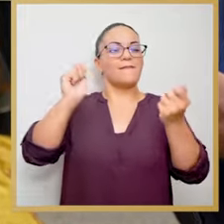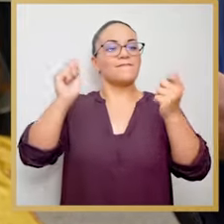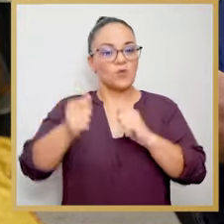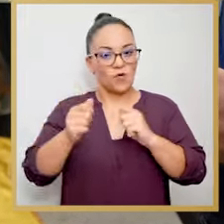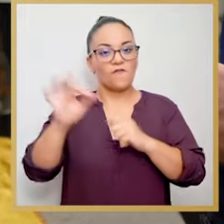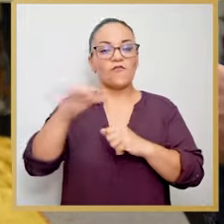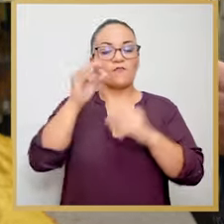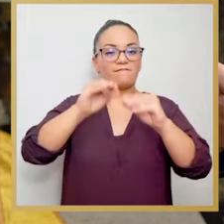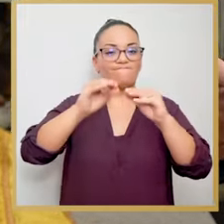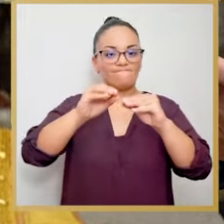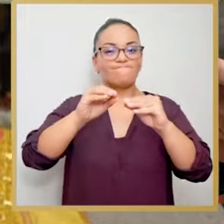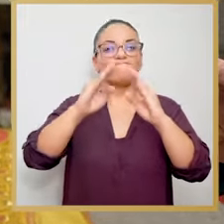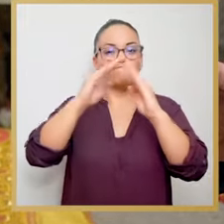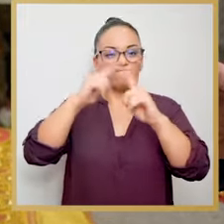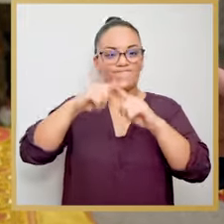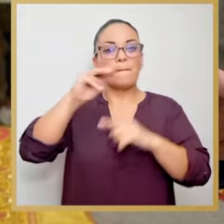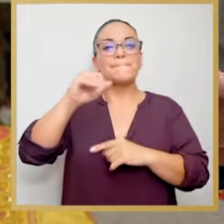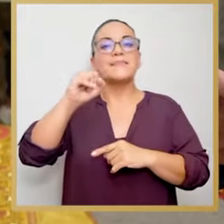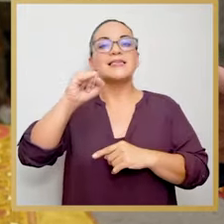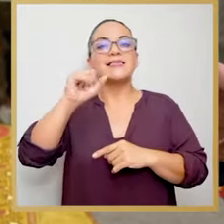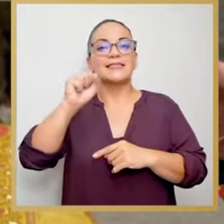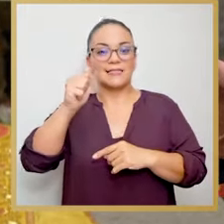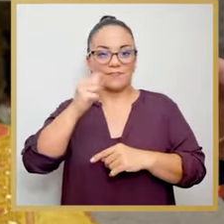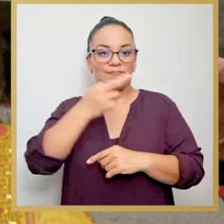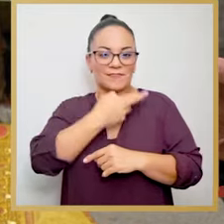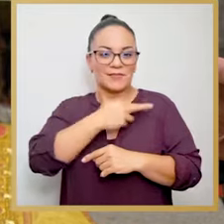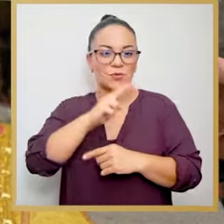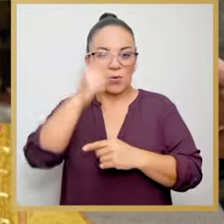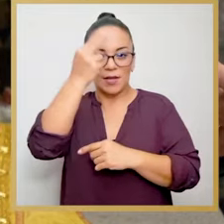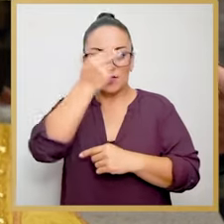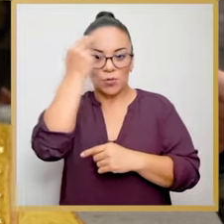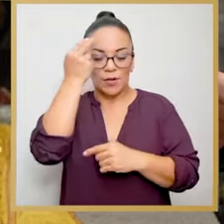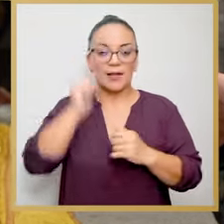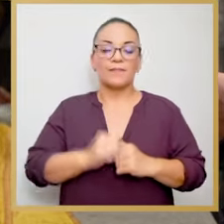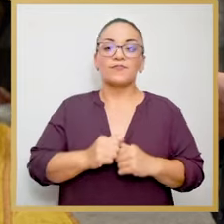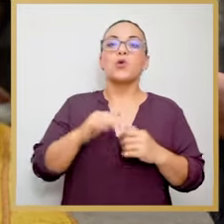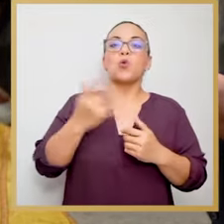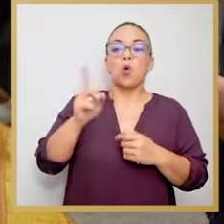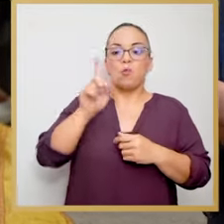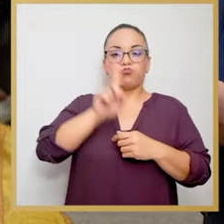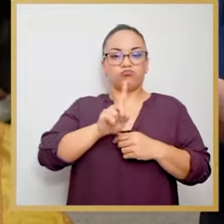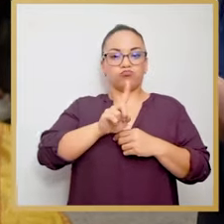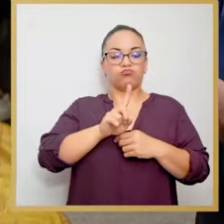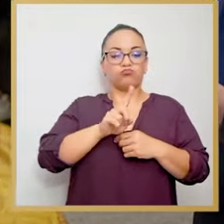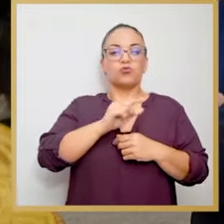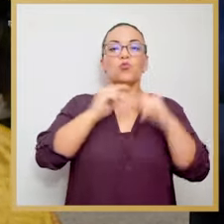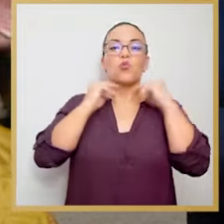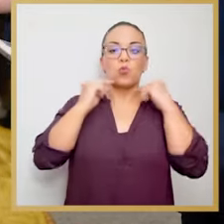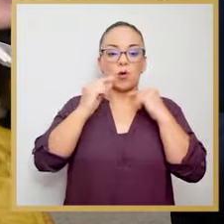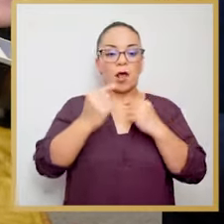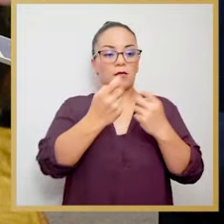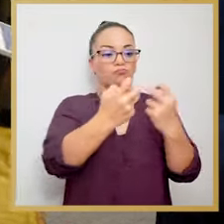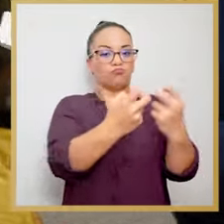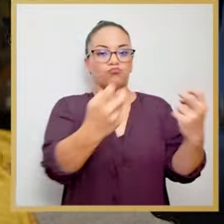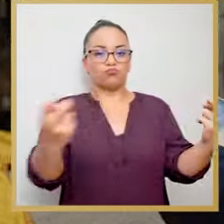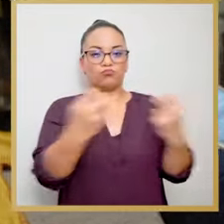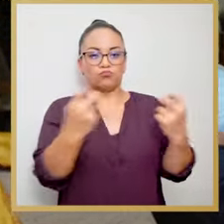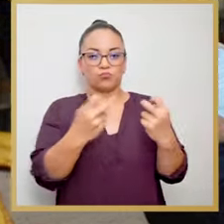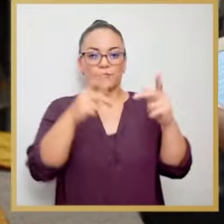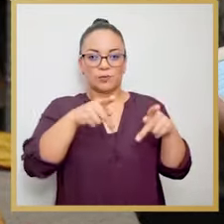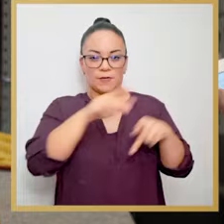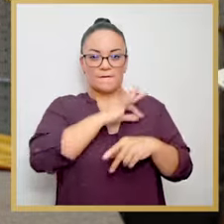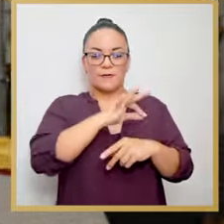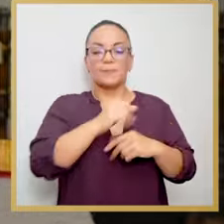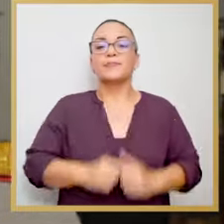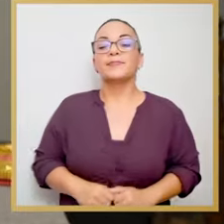la misa respecto a lo que es la posición del cura y los feligreses. También vamos a